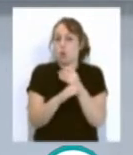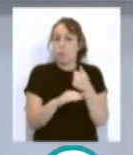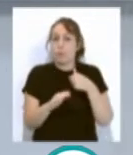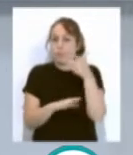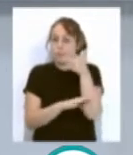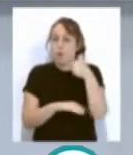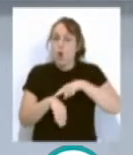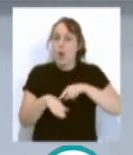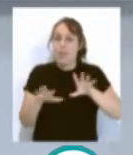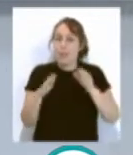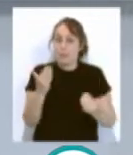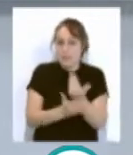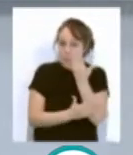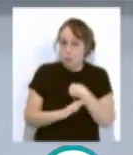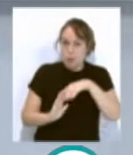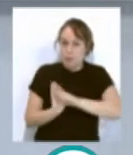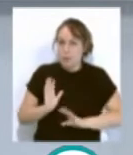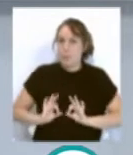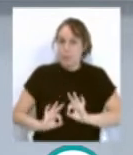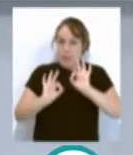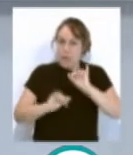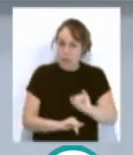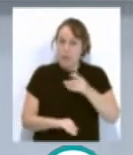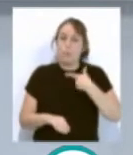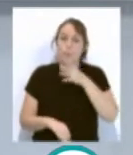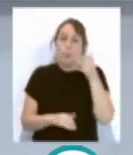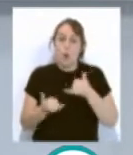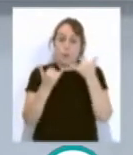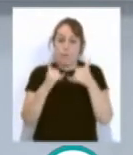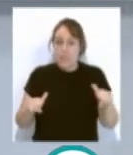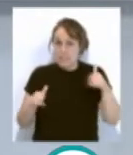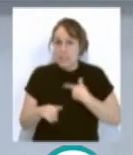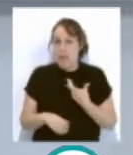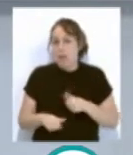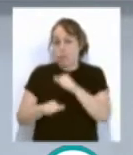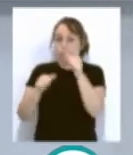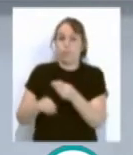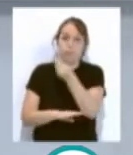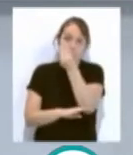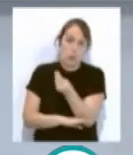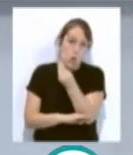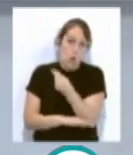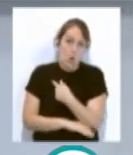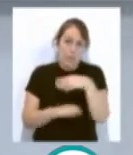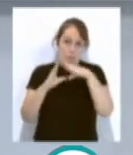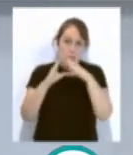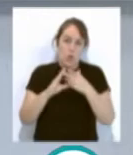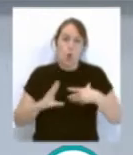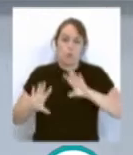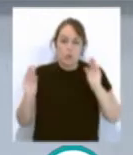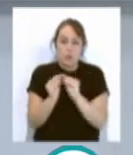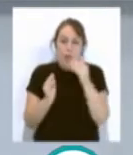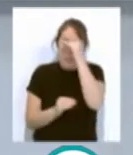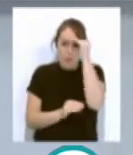de las 10 de la mañana, además de una programación especial con motivo de la fiesta de la patrona y un resumen en El Mirador el jueves 8 de